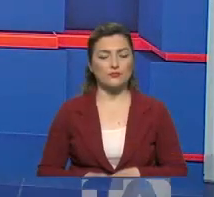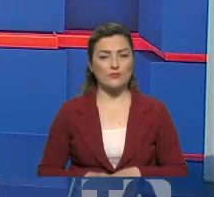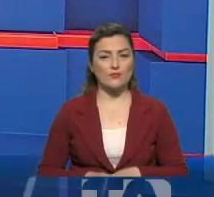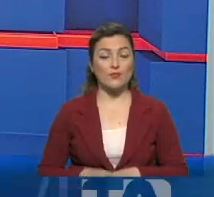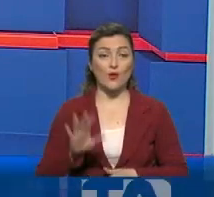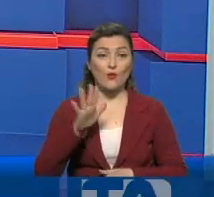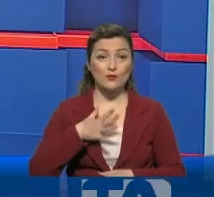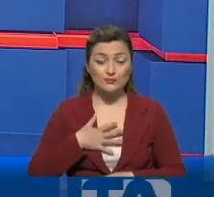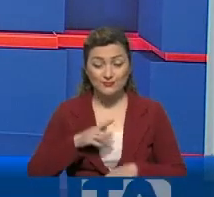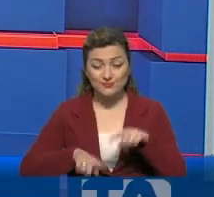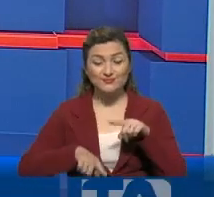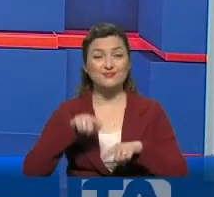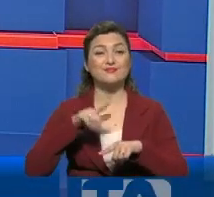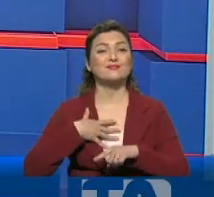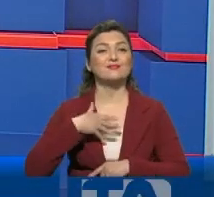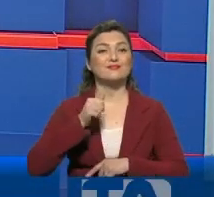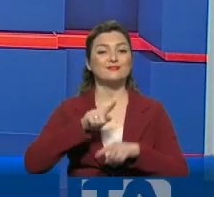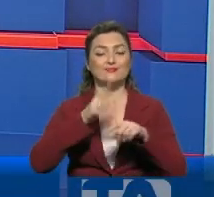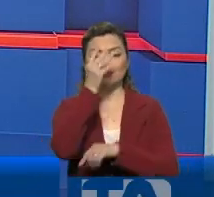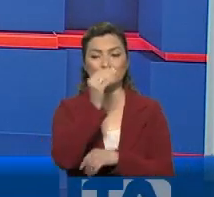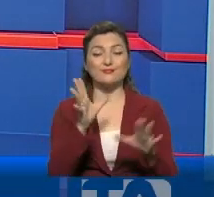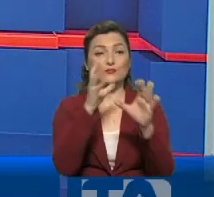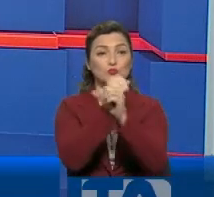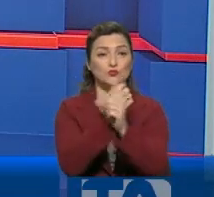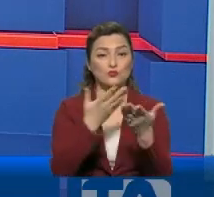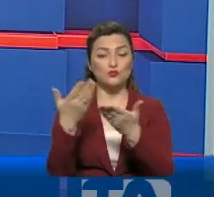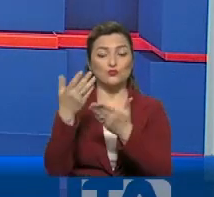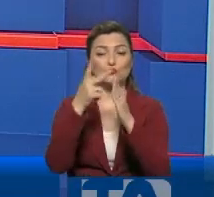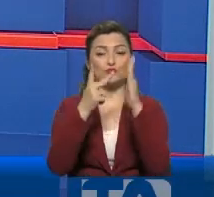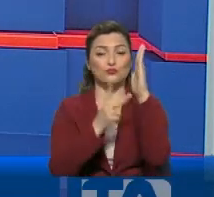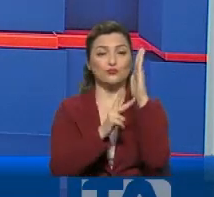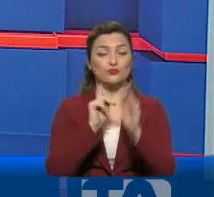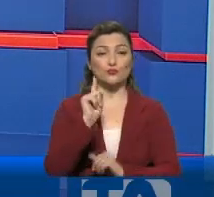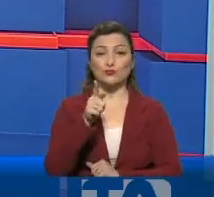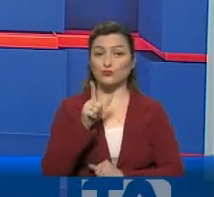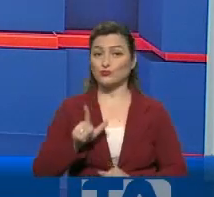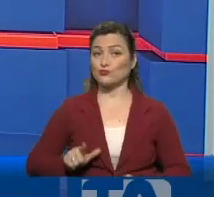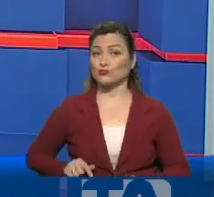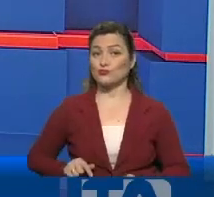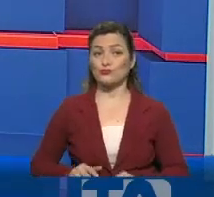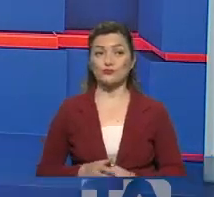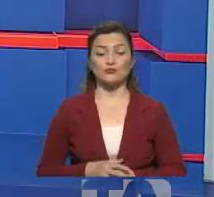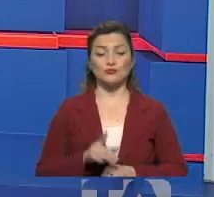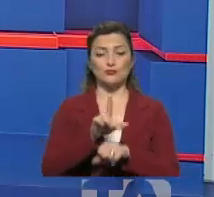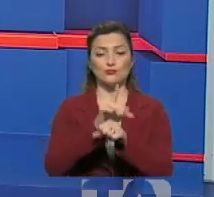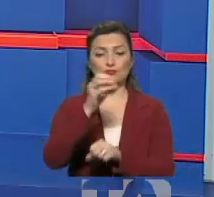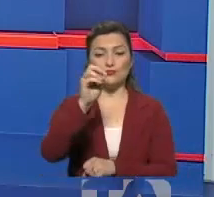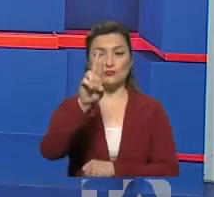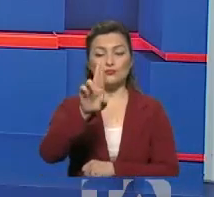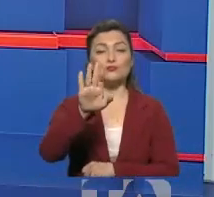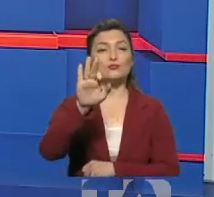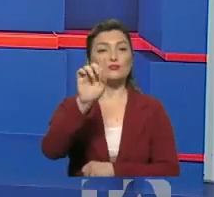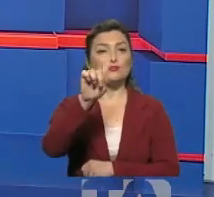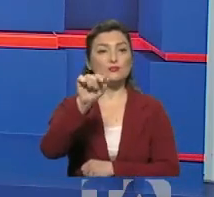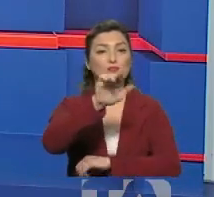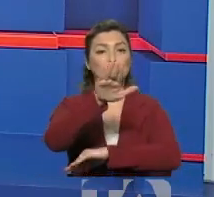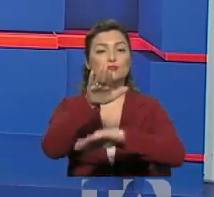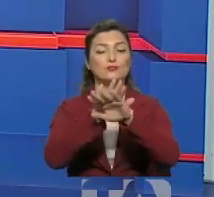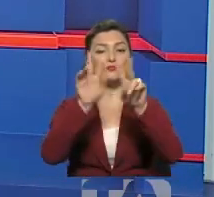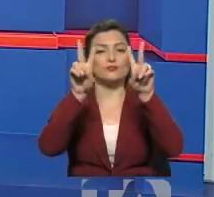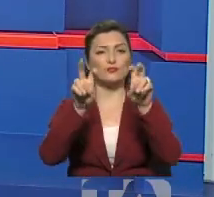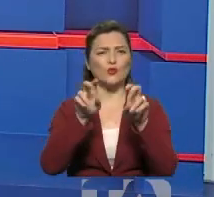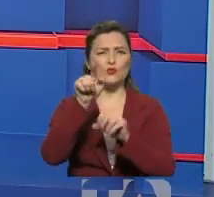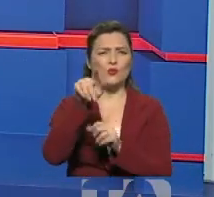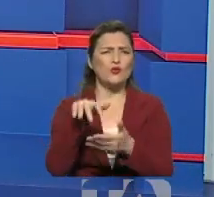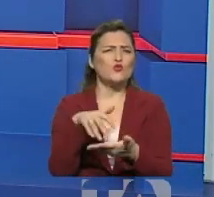Hola amigos, muy buenas noches, bienvenidos nuevamente a su segmento Por tu salud. Soy el doctor Esteban Ortiz y hoy vamos a hablar nuevamente sobre la duda que